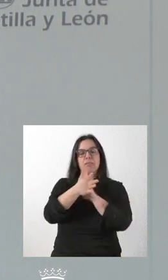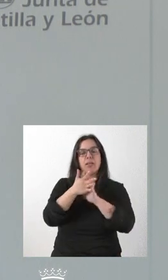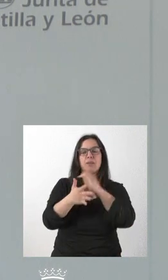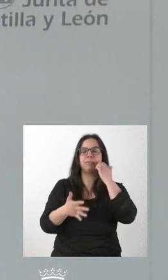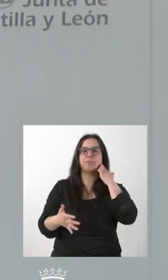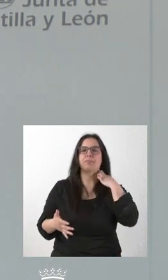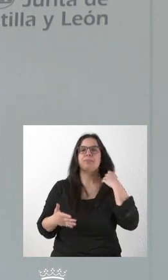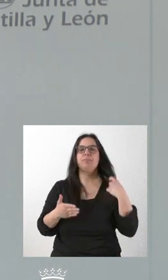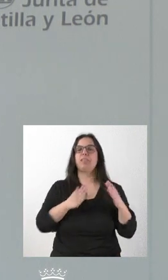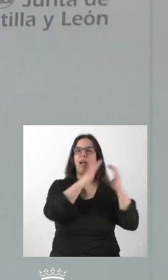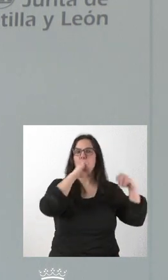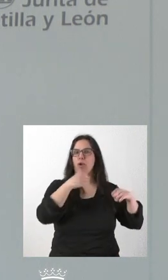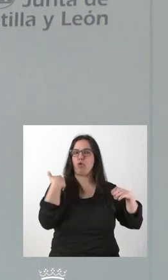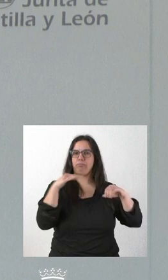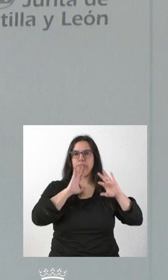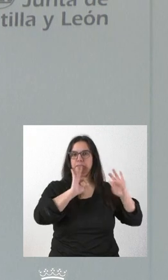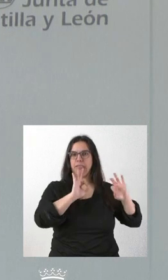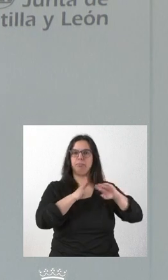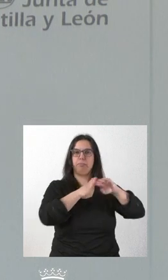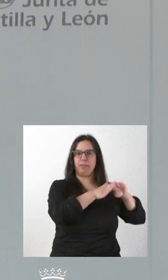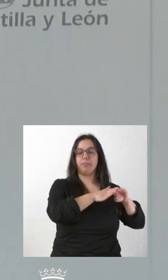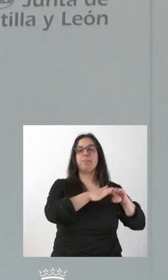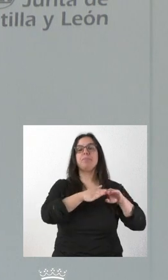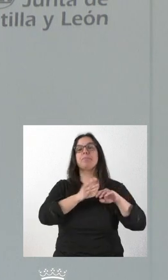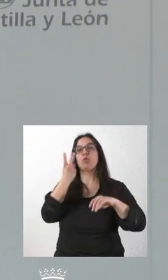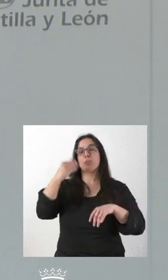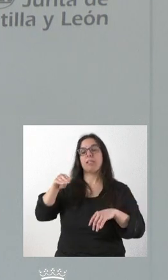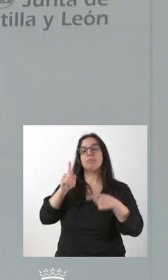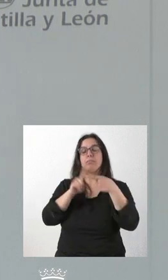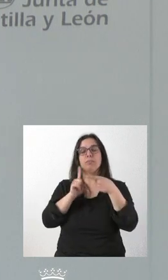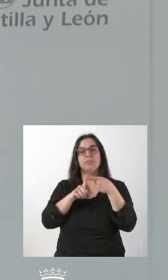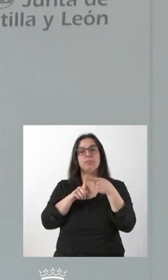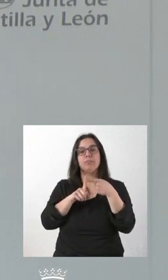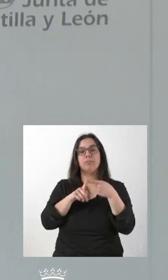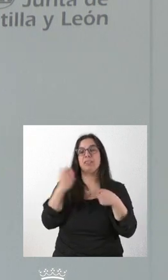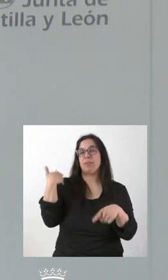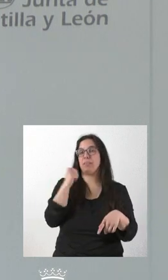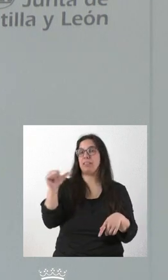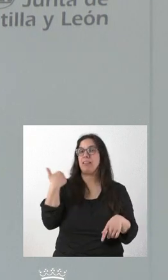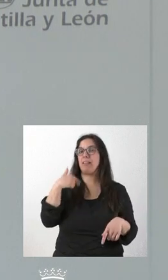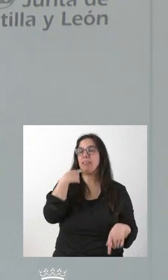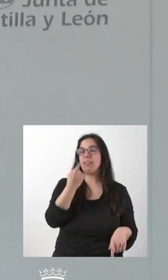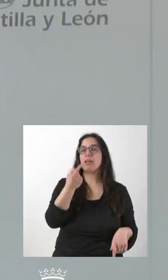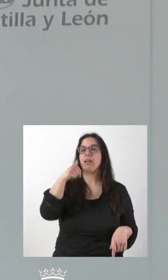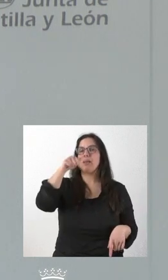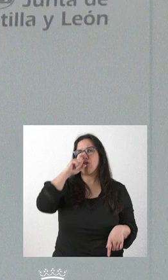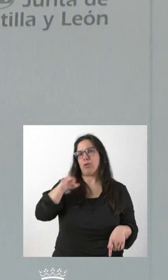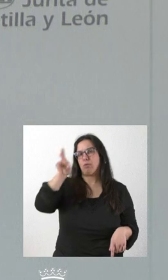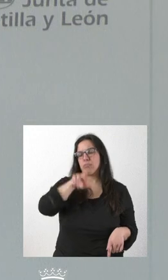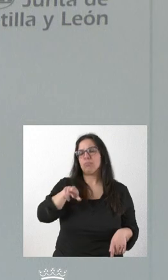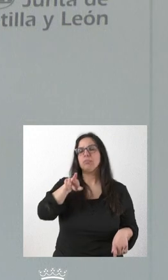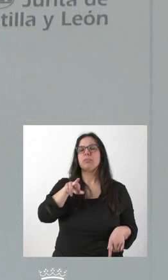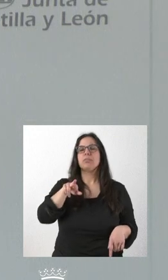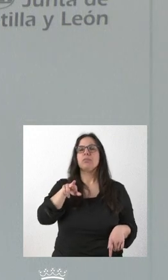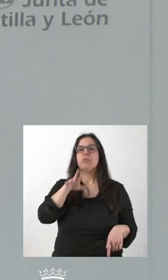margen de los acuerdos del propio Consejo de Gobierno. Por un lado, lo dije la pasada semana, pero lo recuerdo dado el interés del